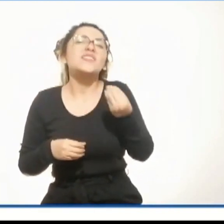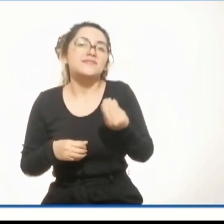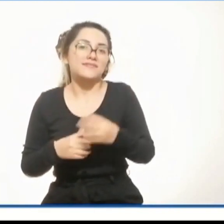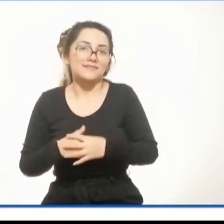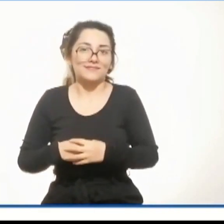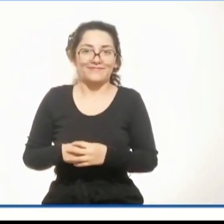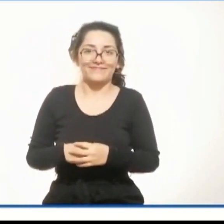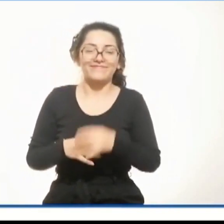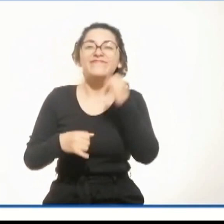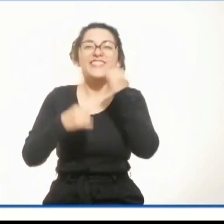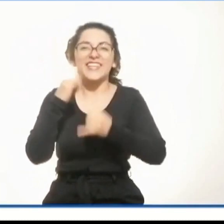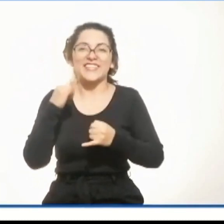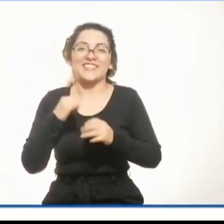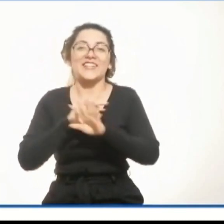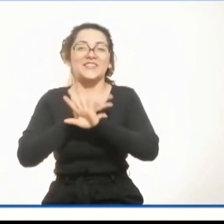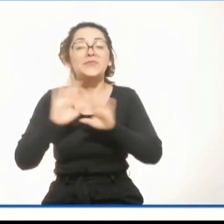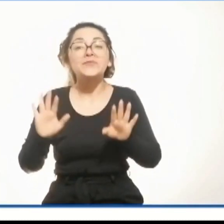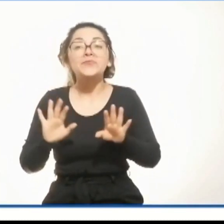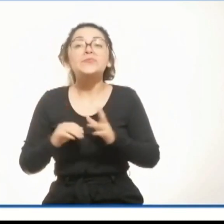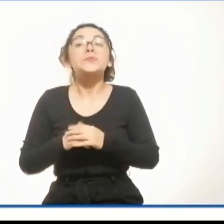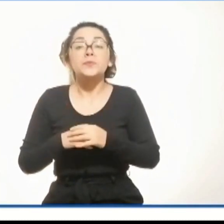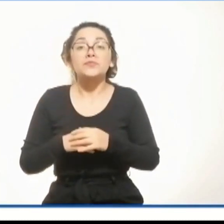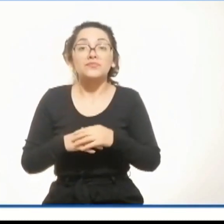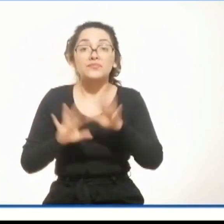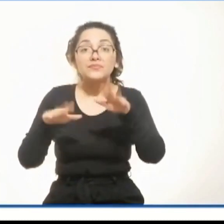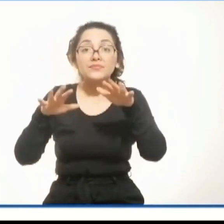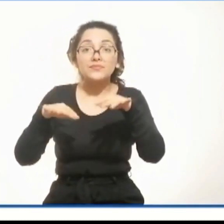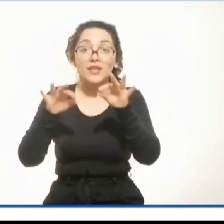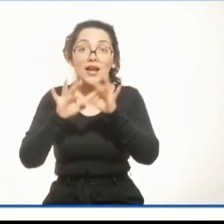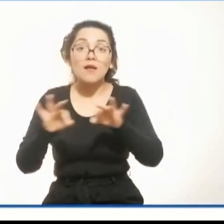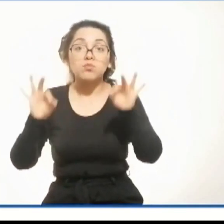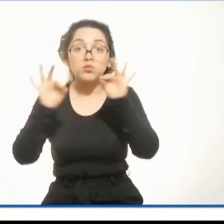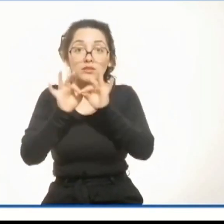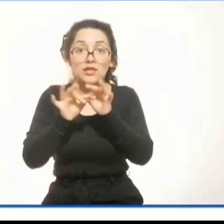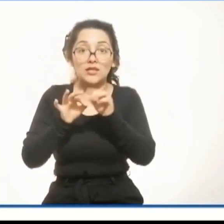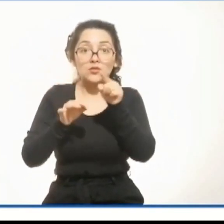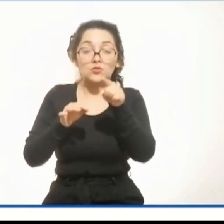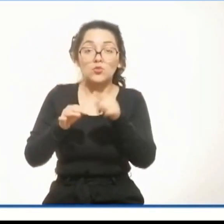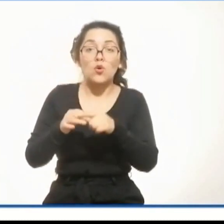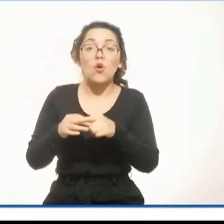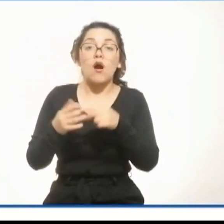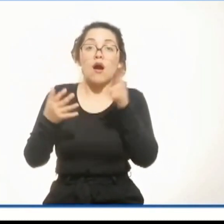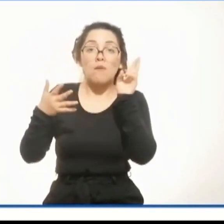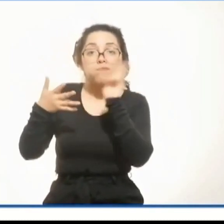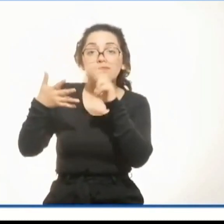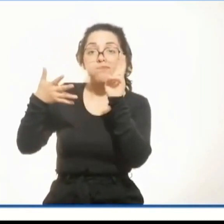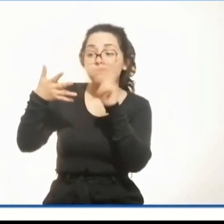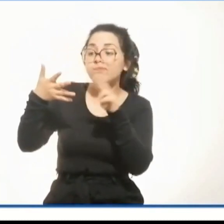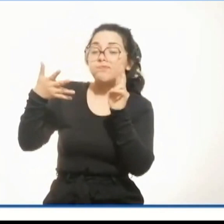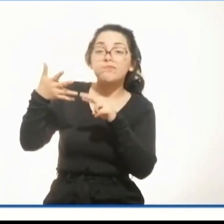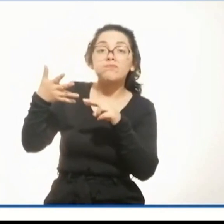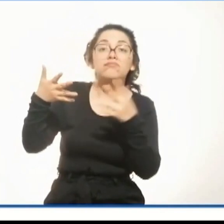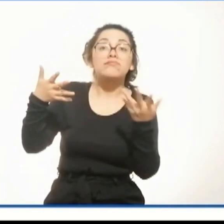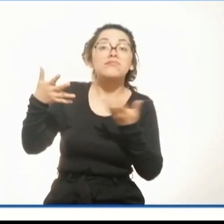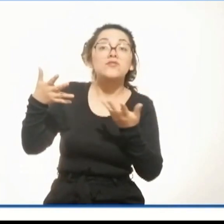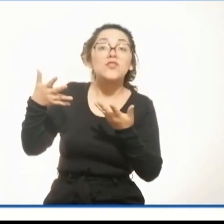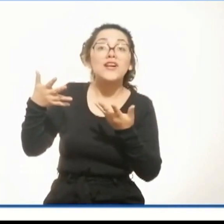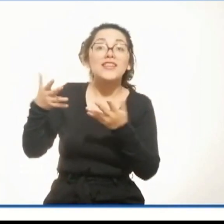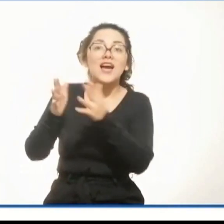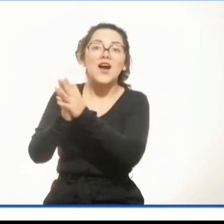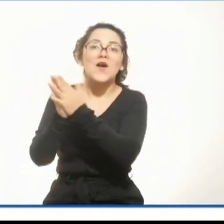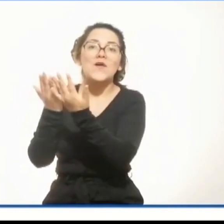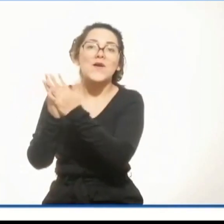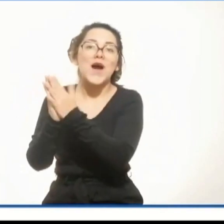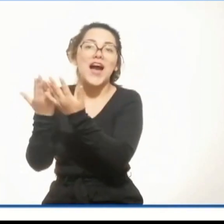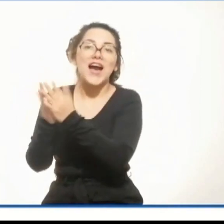Esa fue la última pregunta. Recuerda que todas tus respuestas deben estar en tu